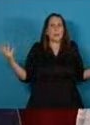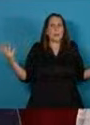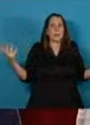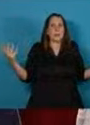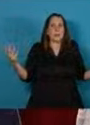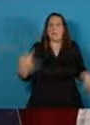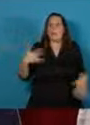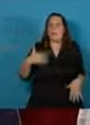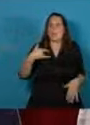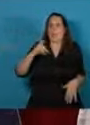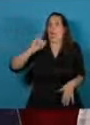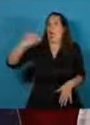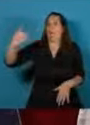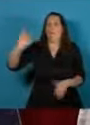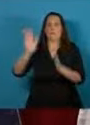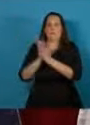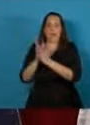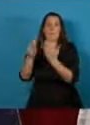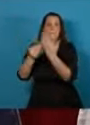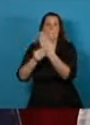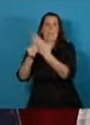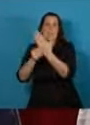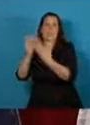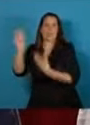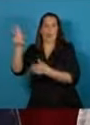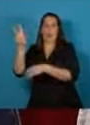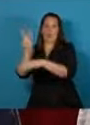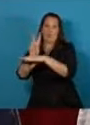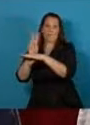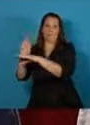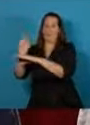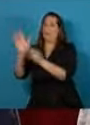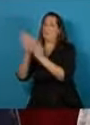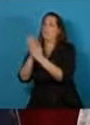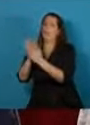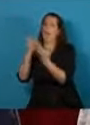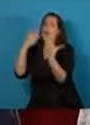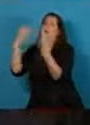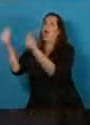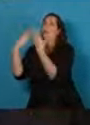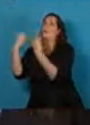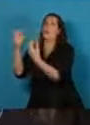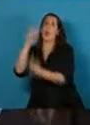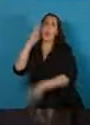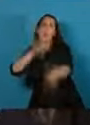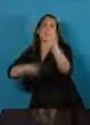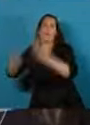que le ofrezca toda la colaboración en la búsqueda y el rescate de ese avión